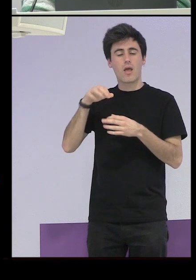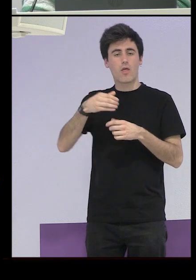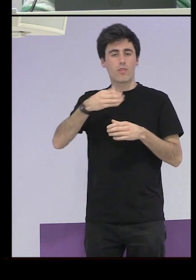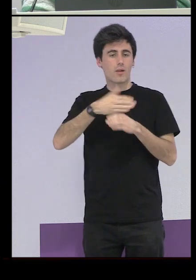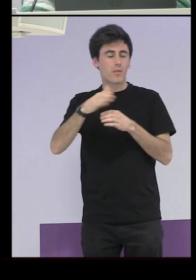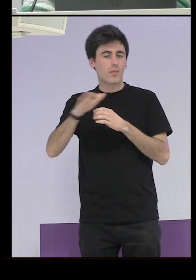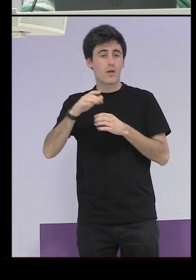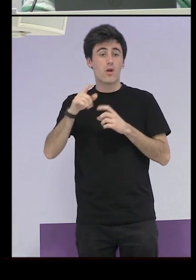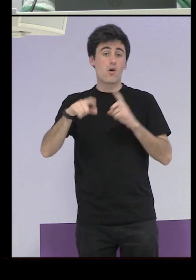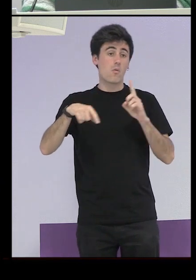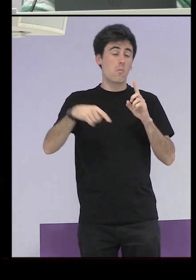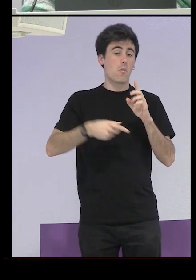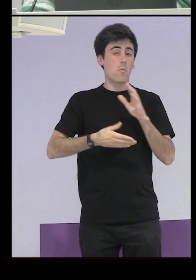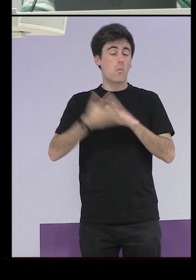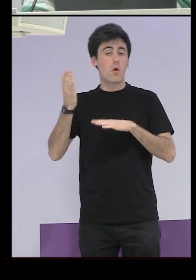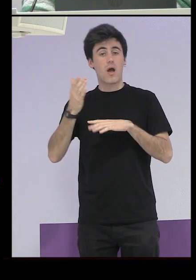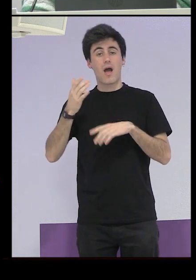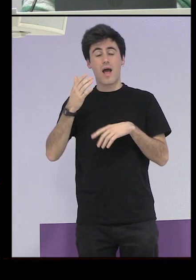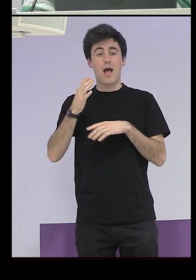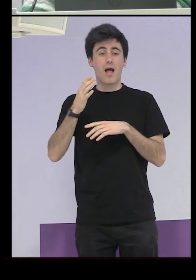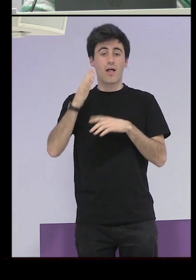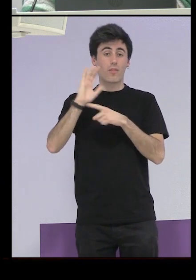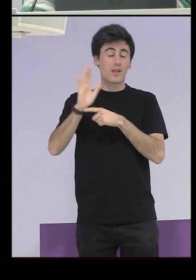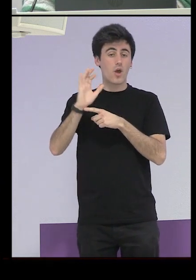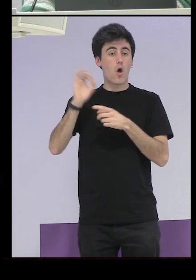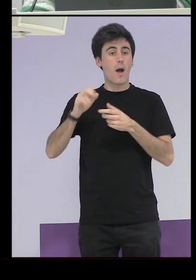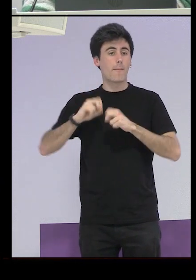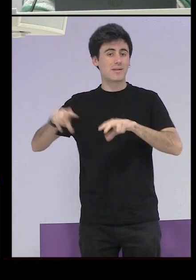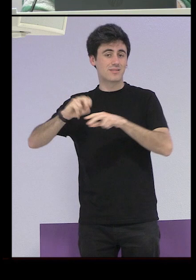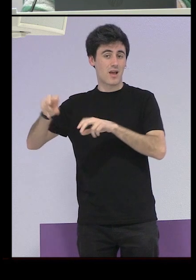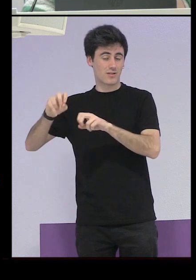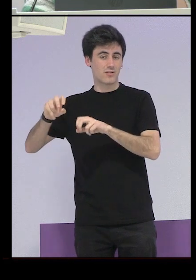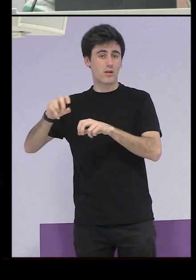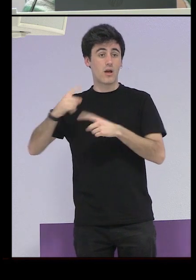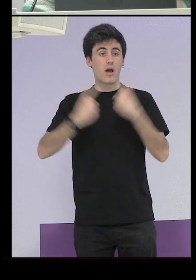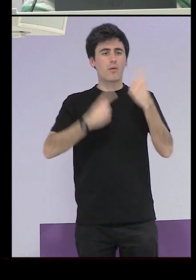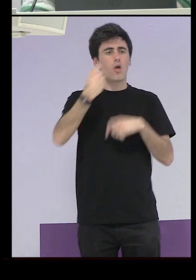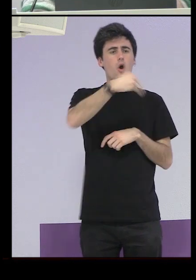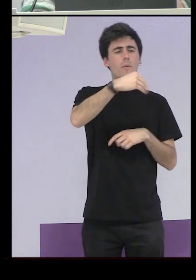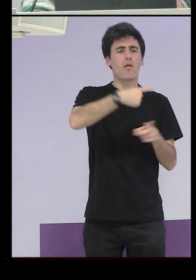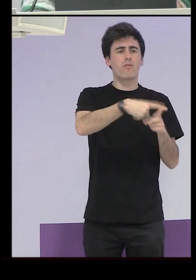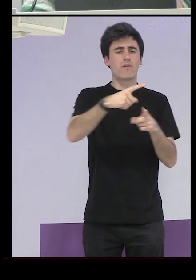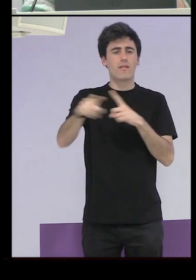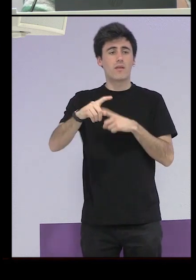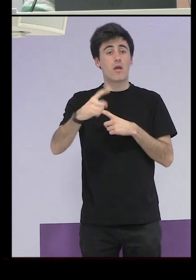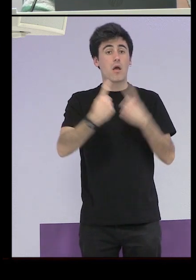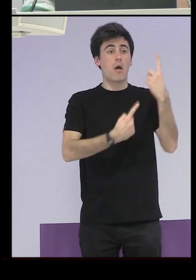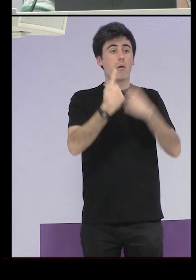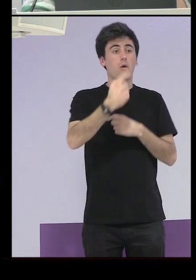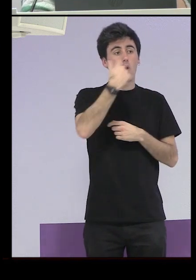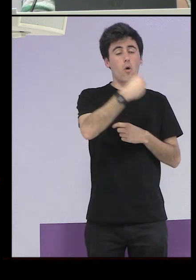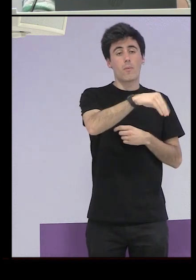cine otras veces y a pasear aquí viene lo peor de todo estos jóvenes no eran siempre los mismos sino unos días unos y otros días otros o sea